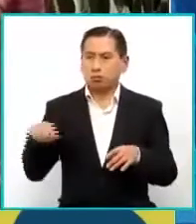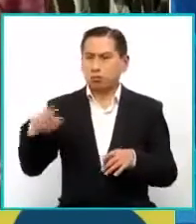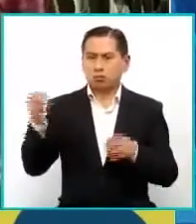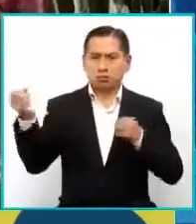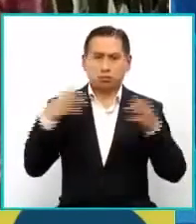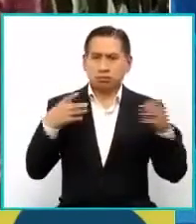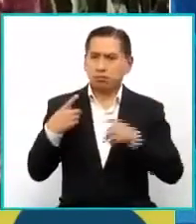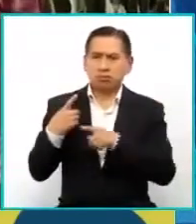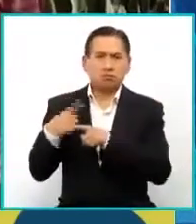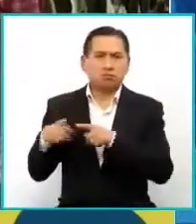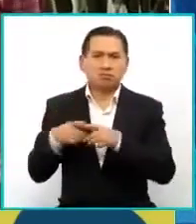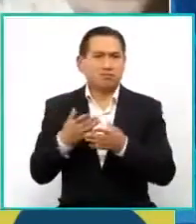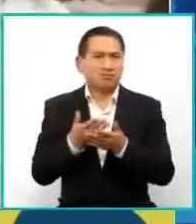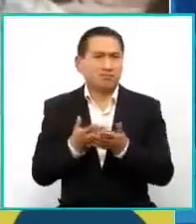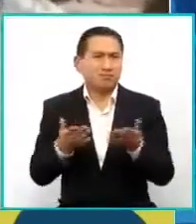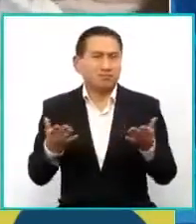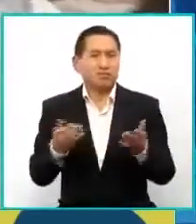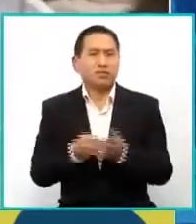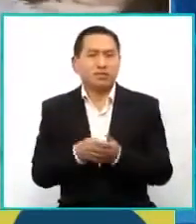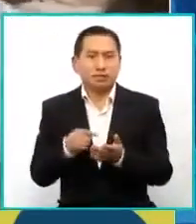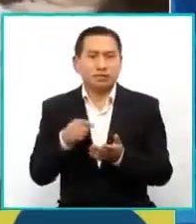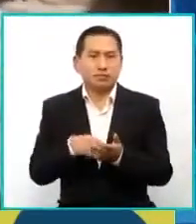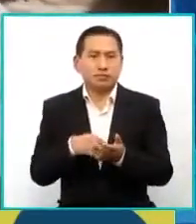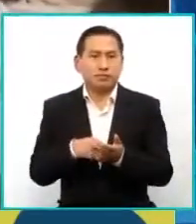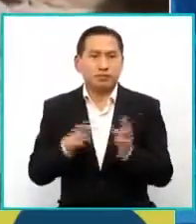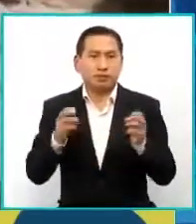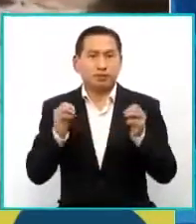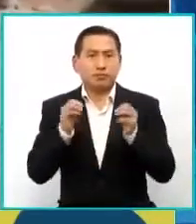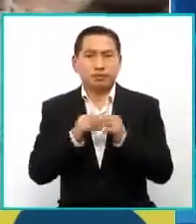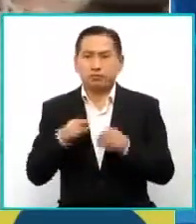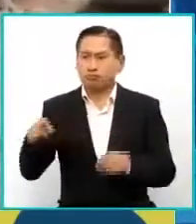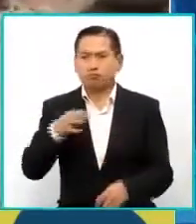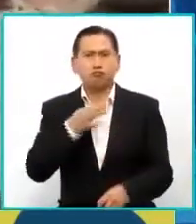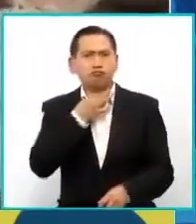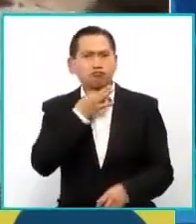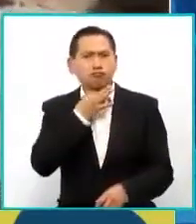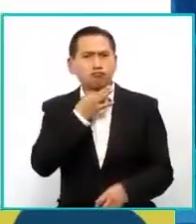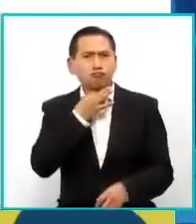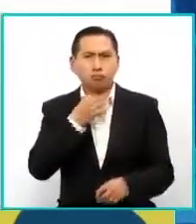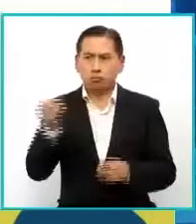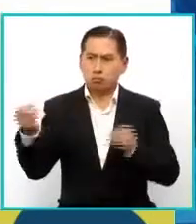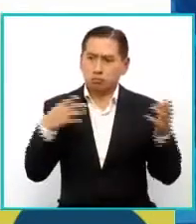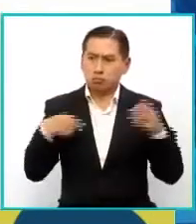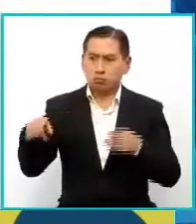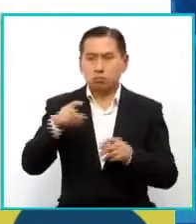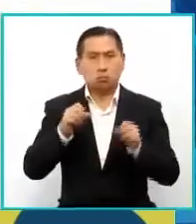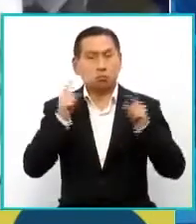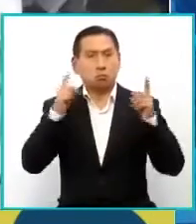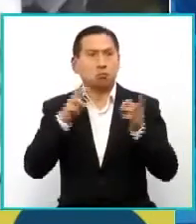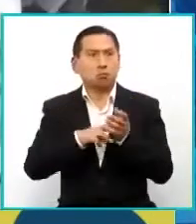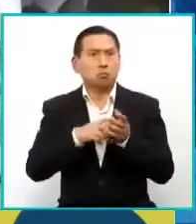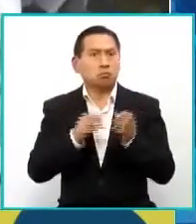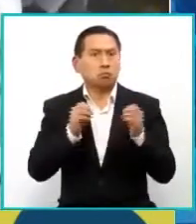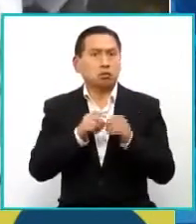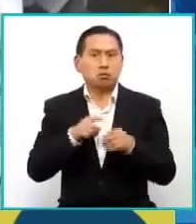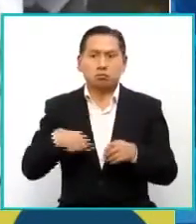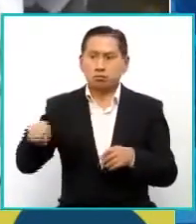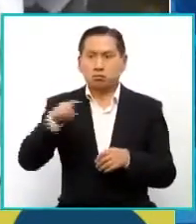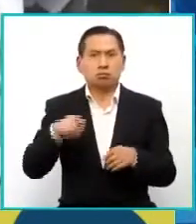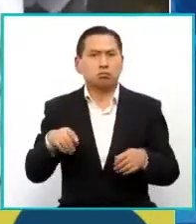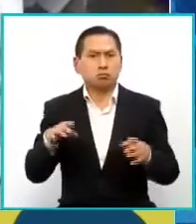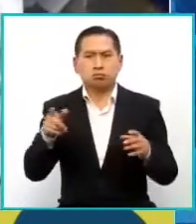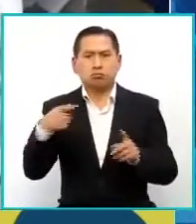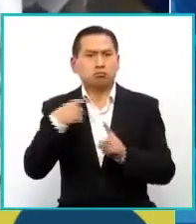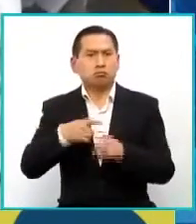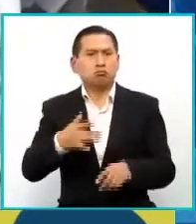de todo tipo para, sobre todo, curiosidad, y la gente estaba muy sorprendida y creo que la han recibido muy